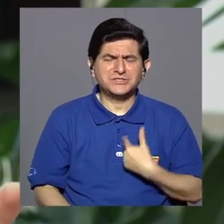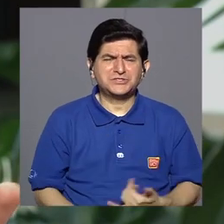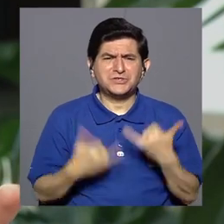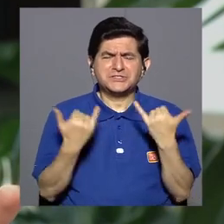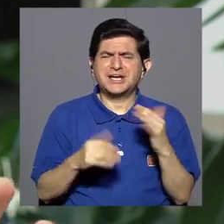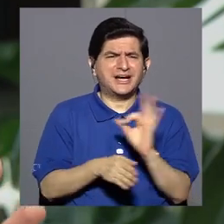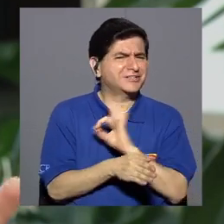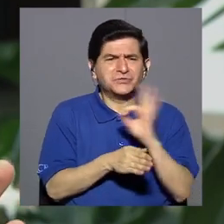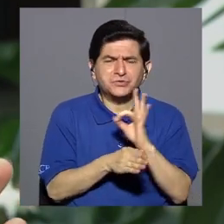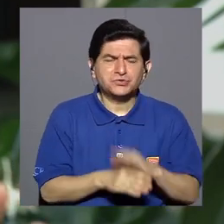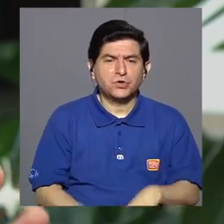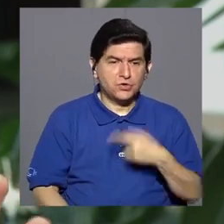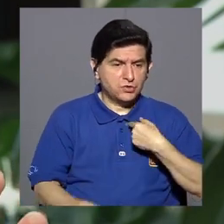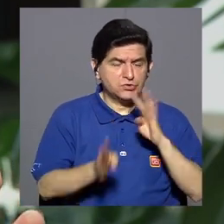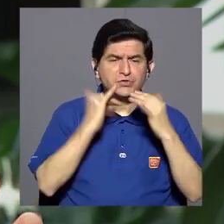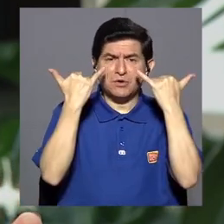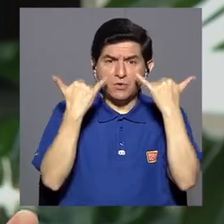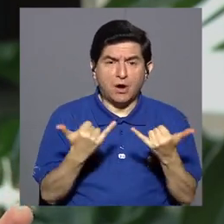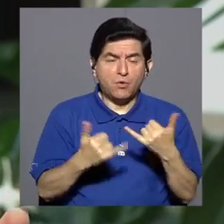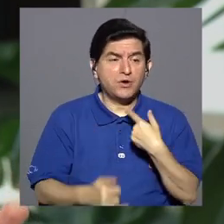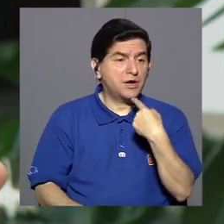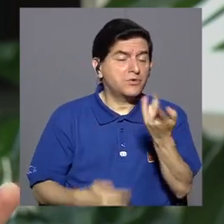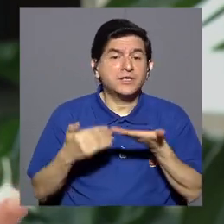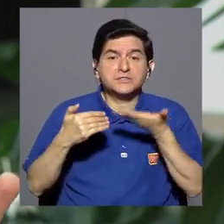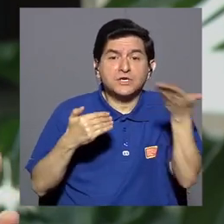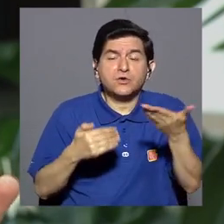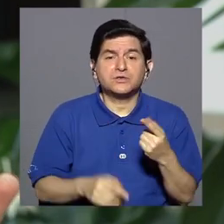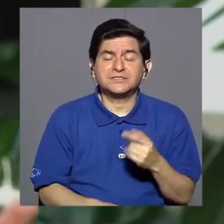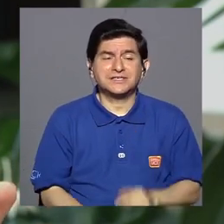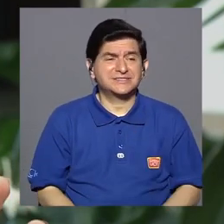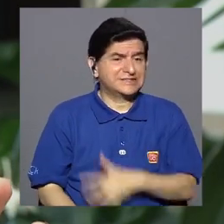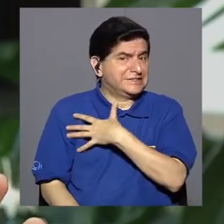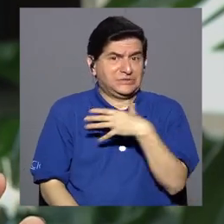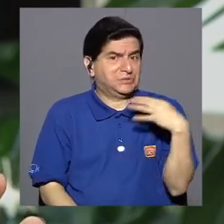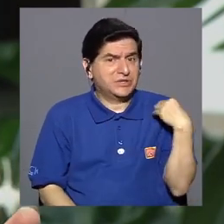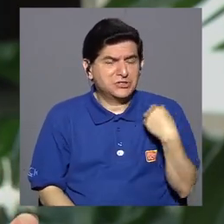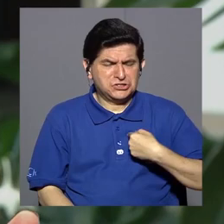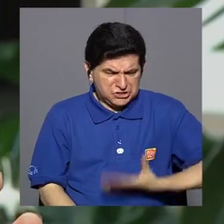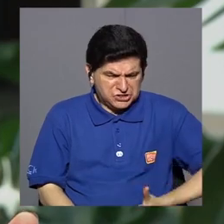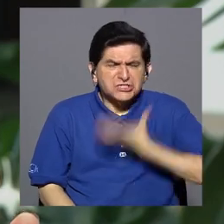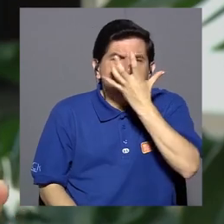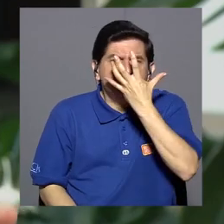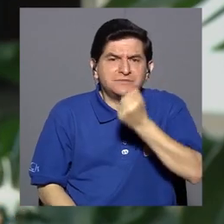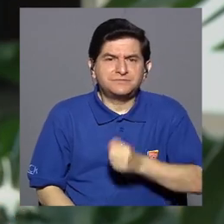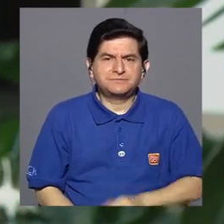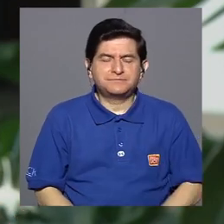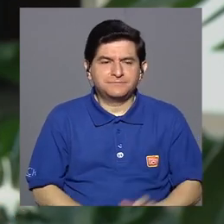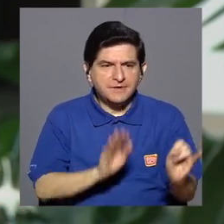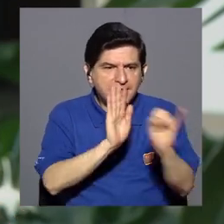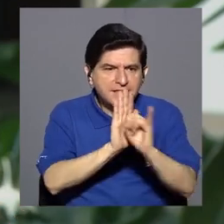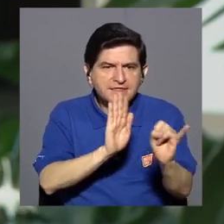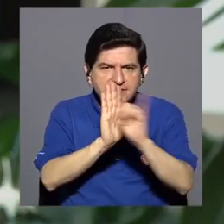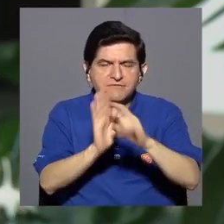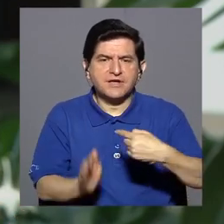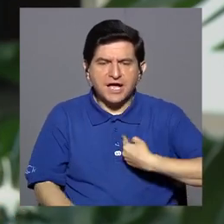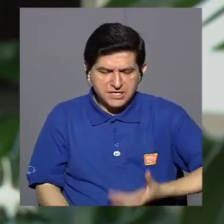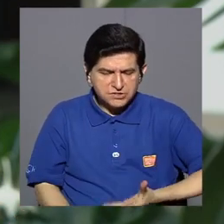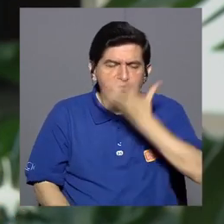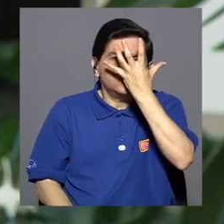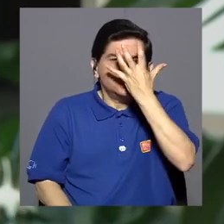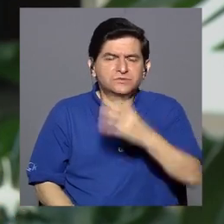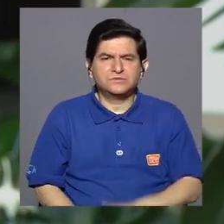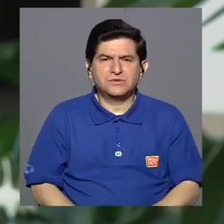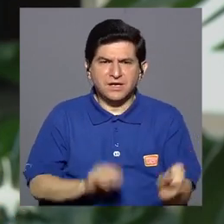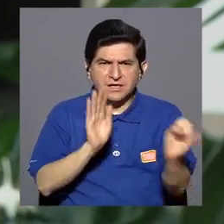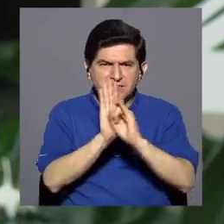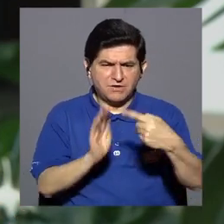colapsada. Si voy a conversar ahorita, voy a decir cosas que no son agradables porque estoy enojada. Identificar que estoy enojada,